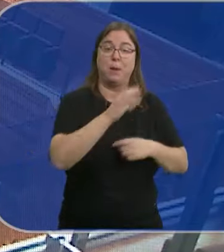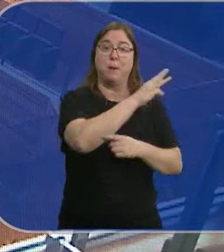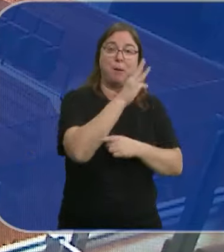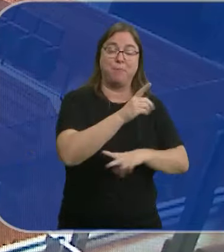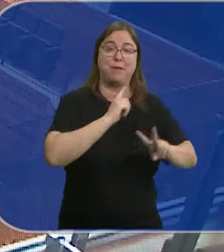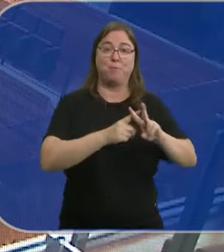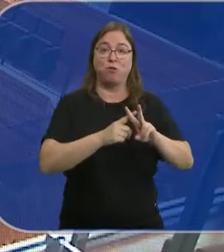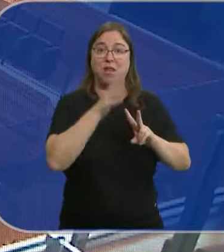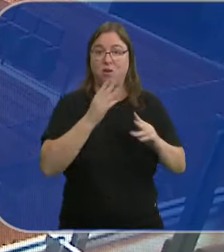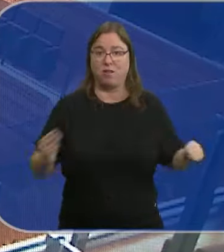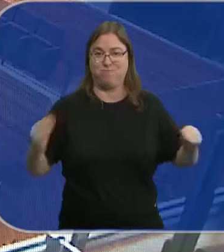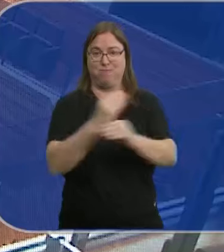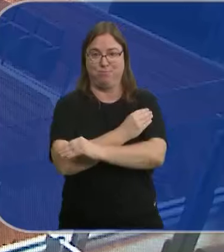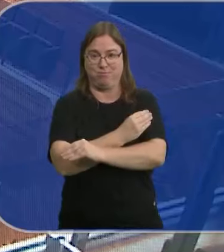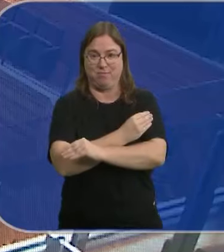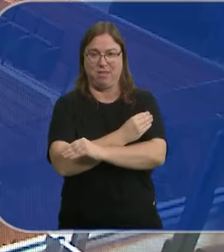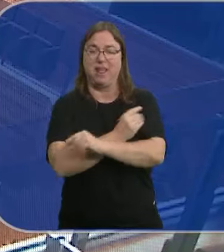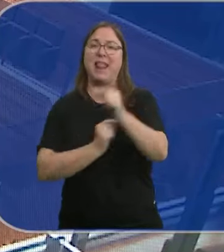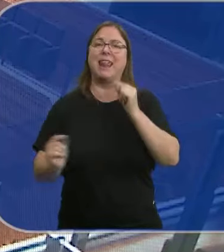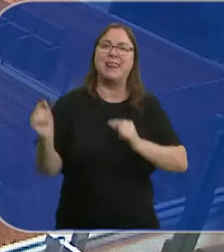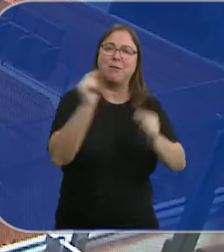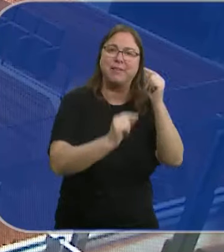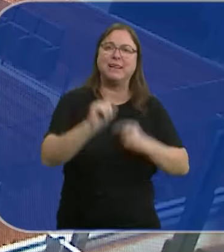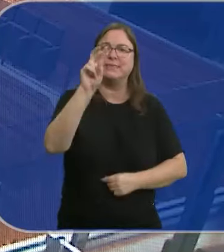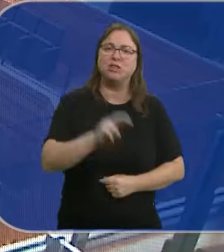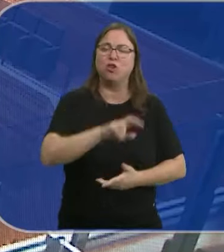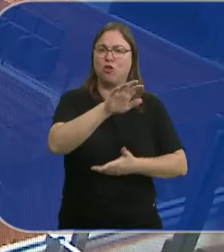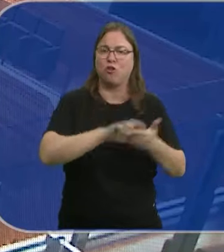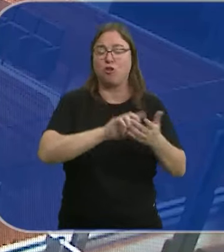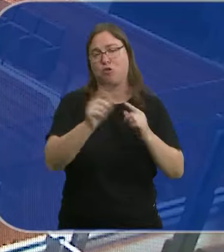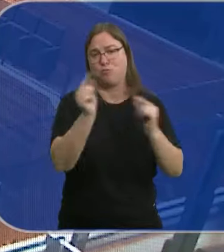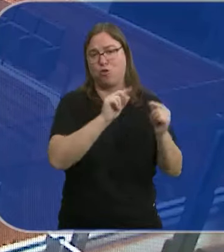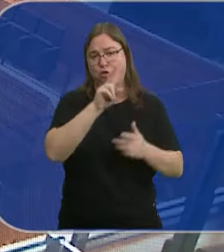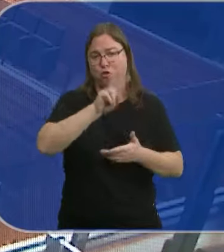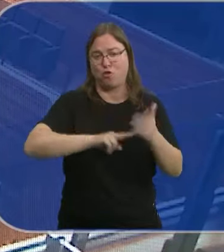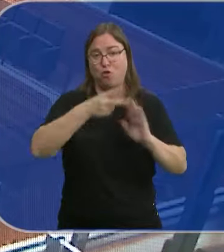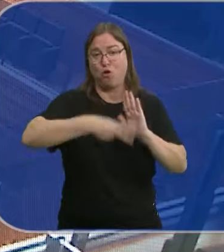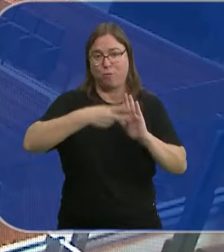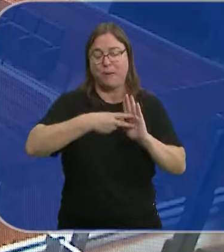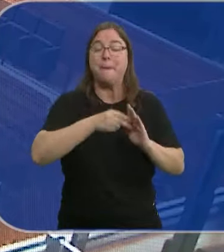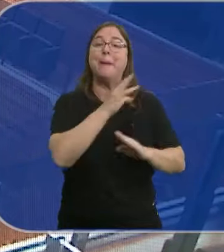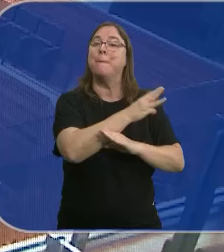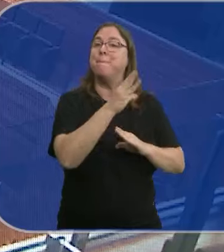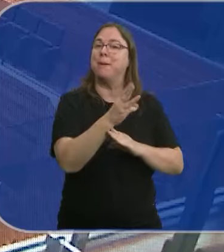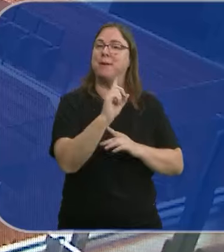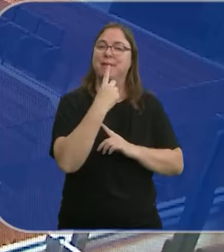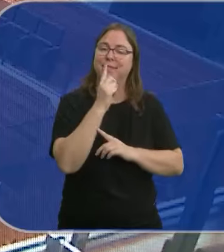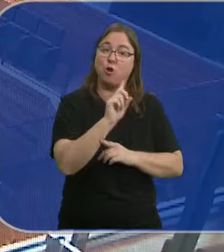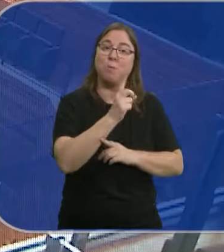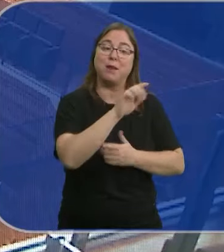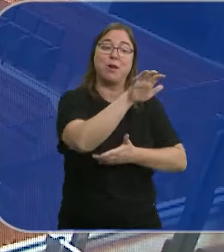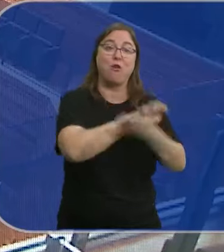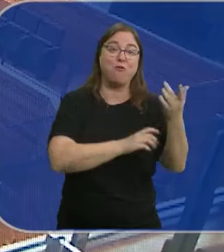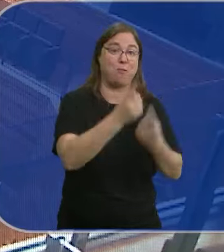posturas opuestas respecto a si tiene que debatirse la tramitación de esta norma. Los populares creen que no, al menos hasta que haya un informe del consultivo.